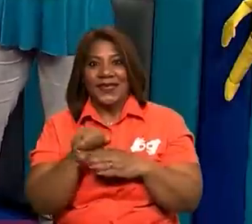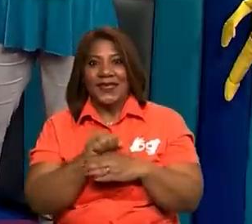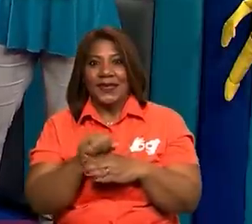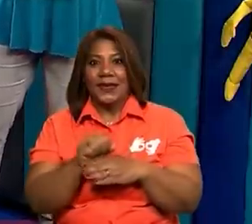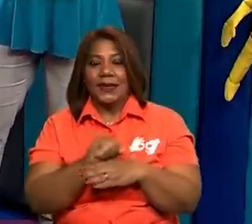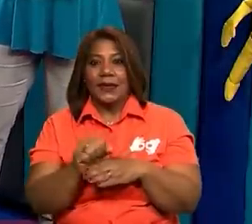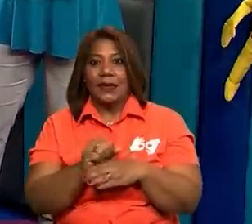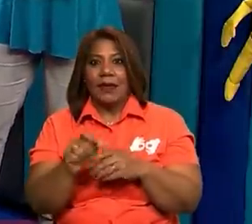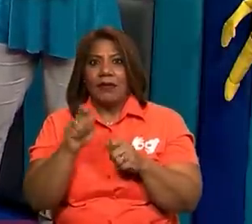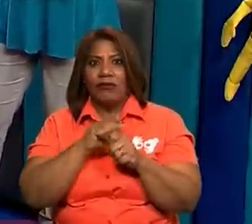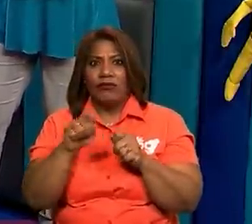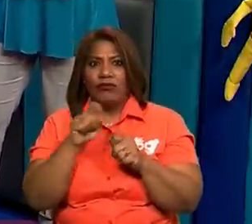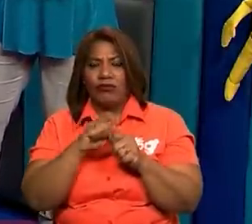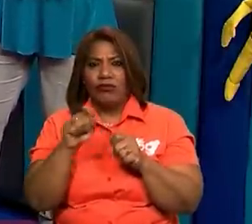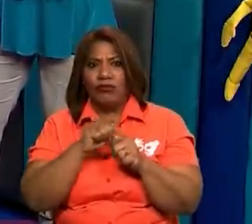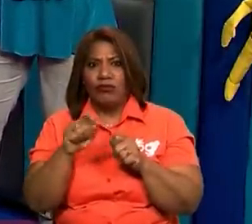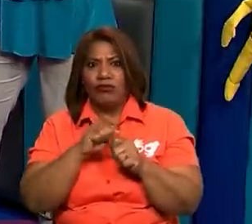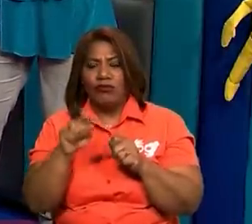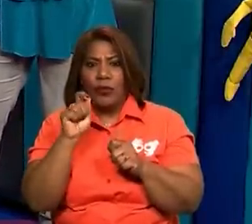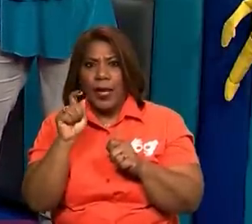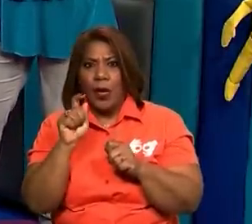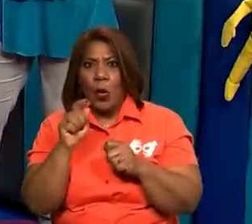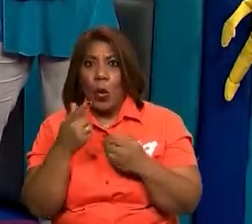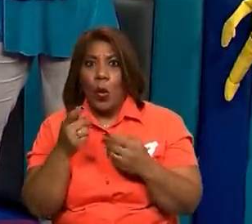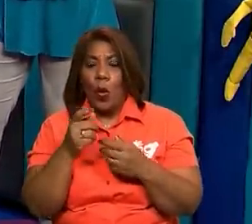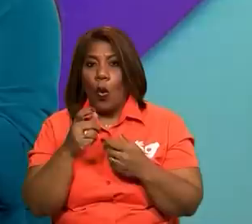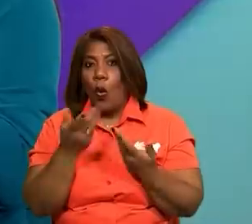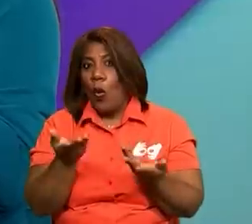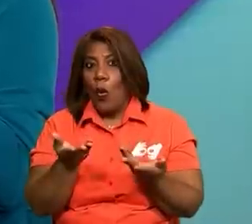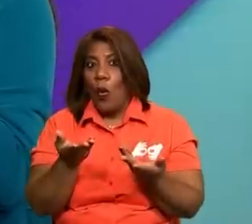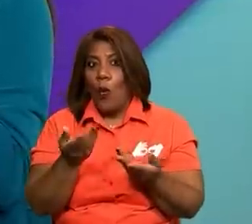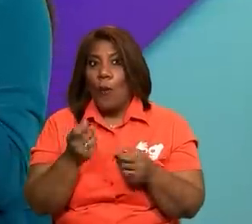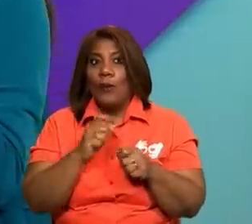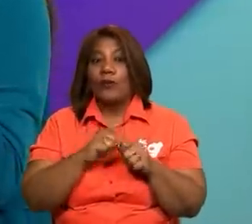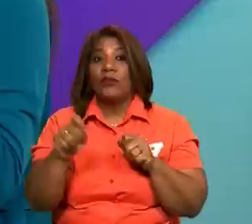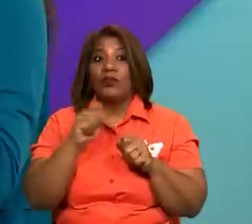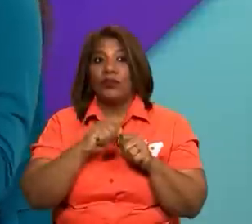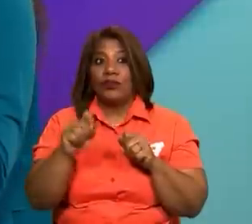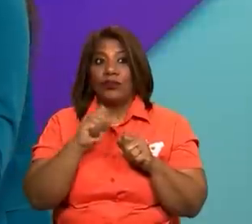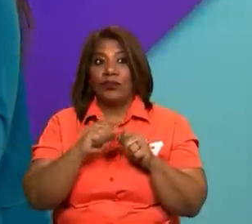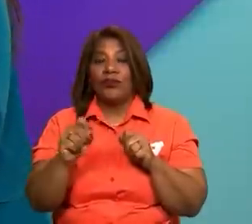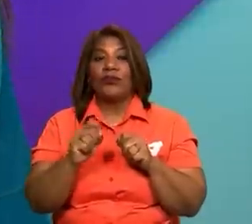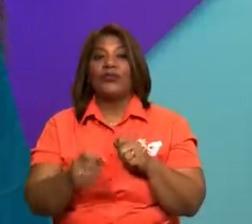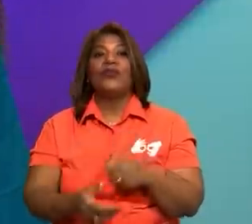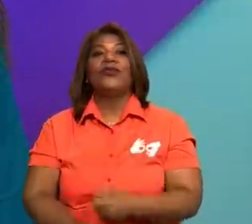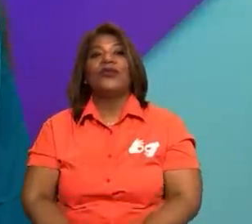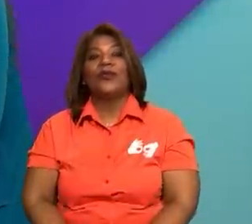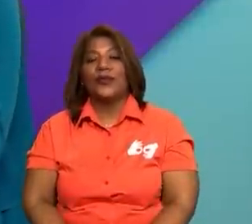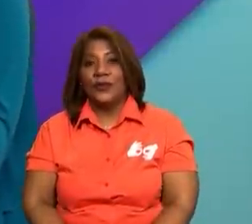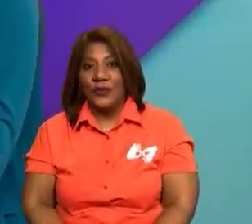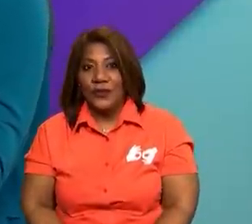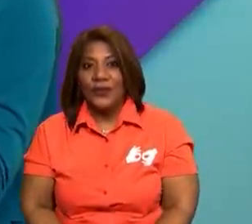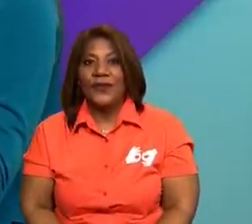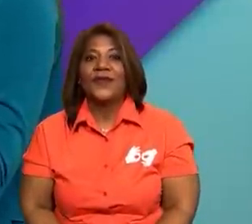A ver, ¿qué es esto? ¿Quién sabe qué es esto? Ah, muy bien. Adivinaron.